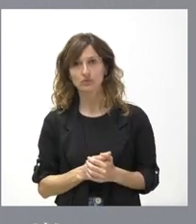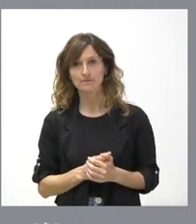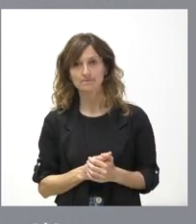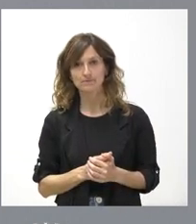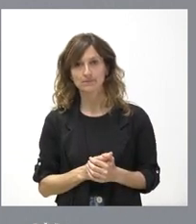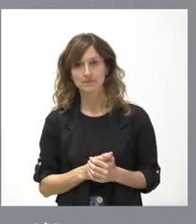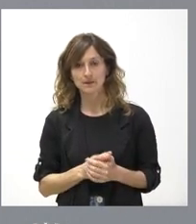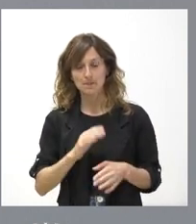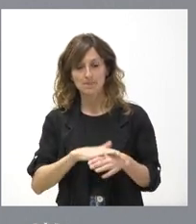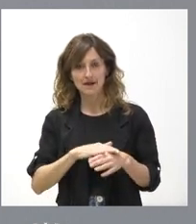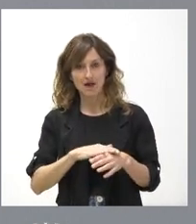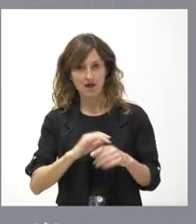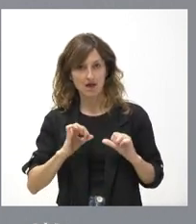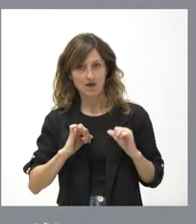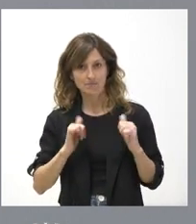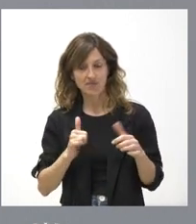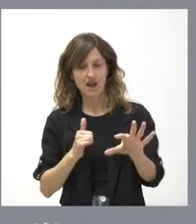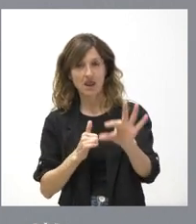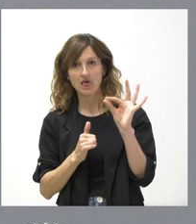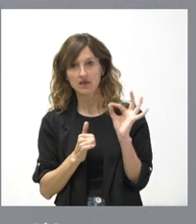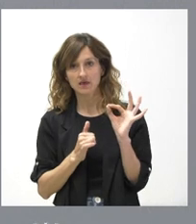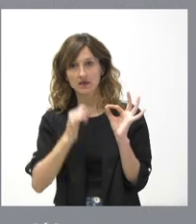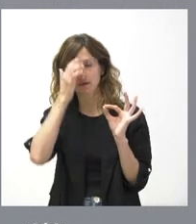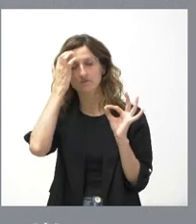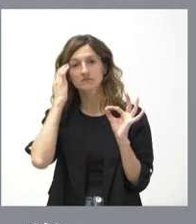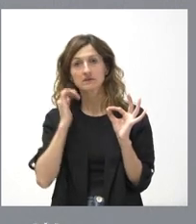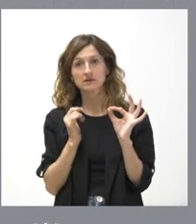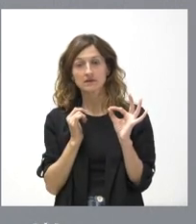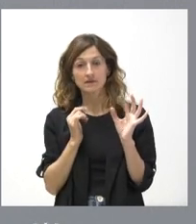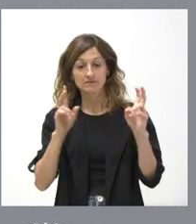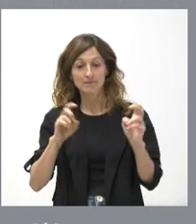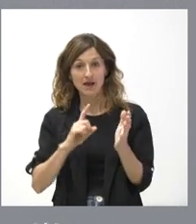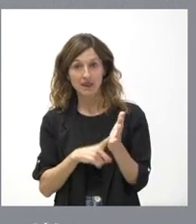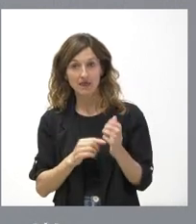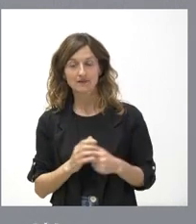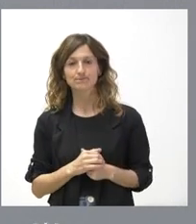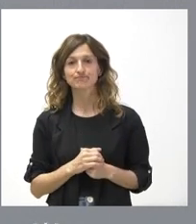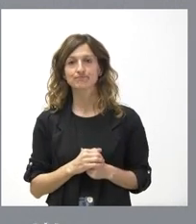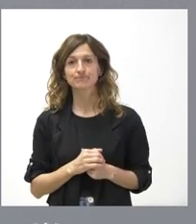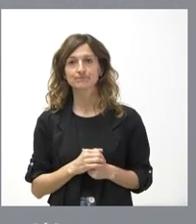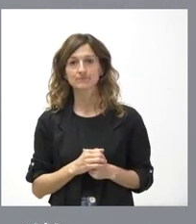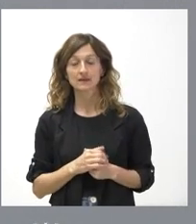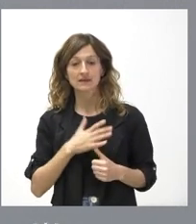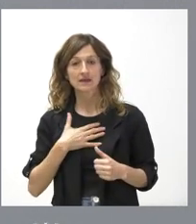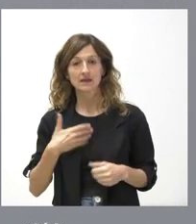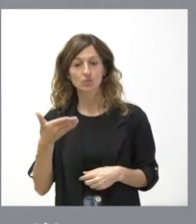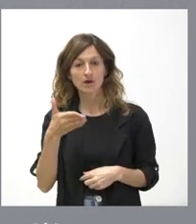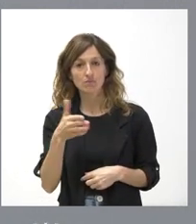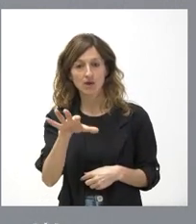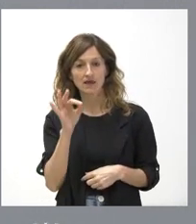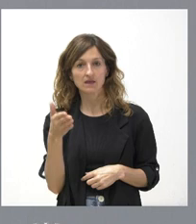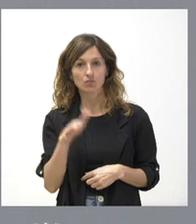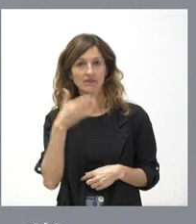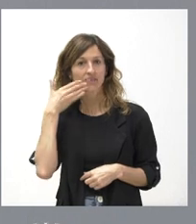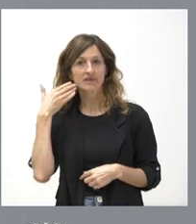la aplicación de las previsiones contenidas en la ley para una muerte digna. De ellas,